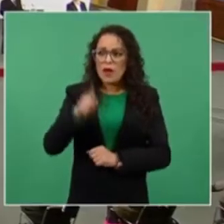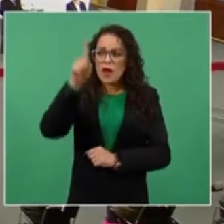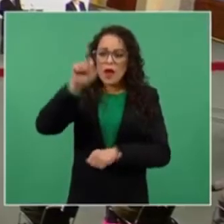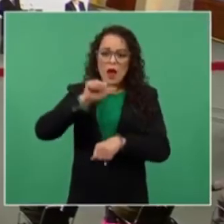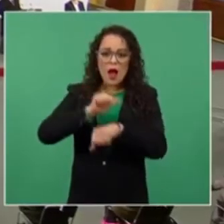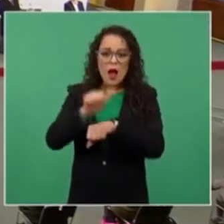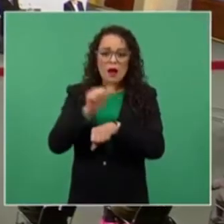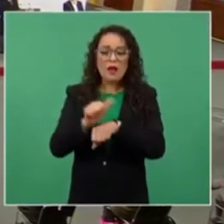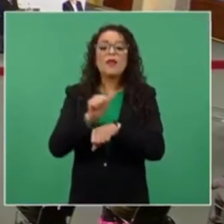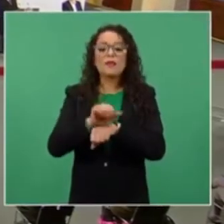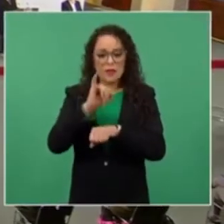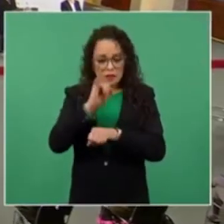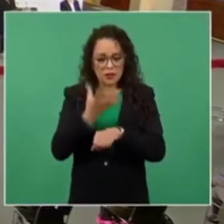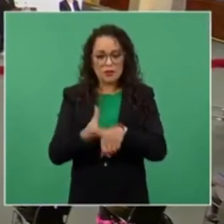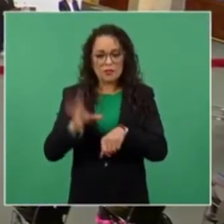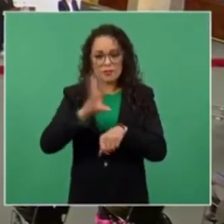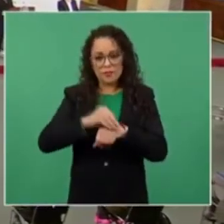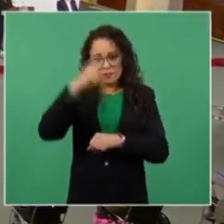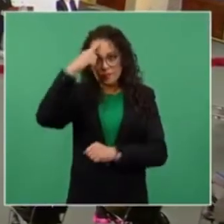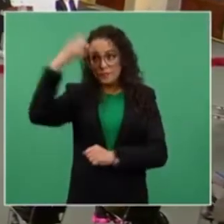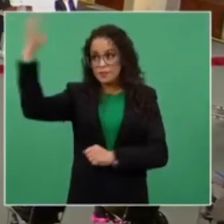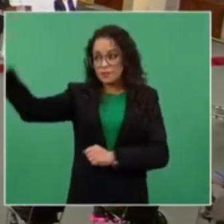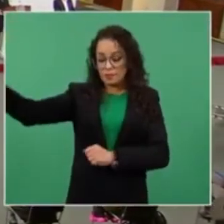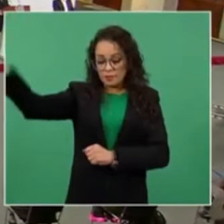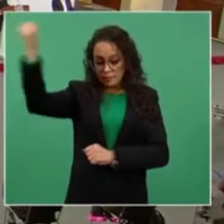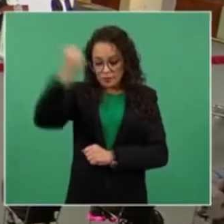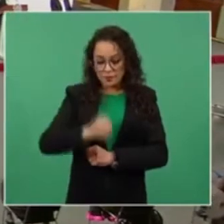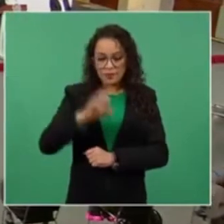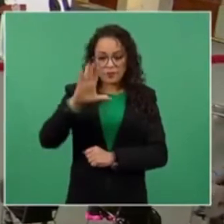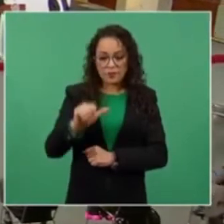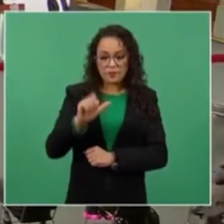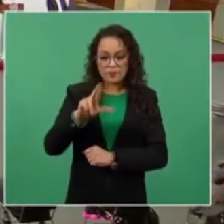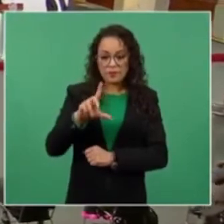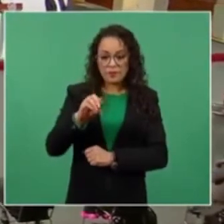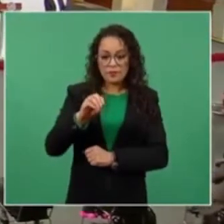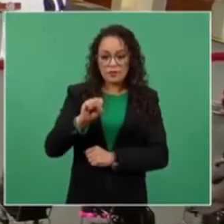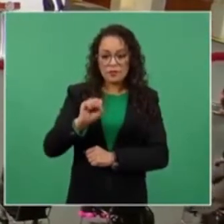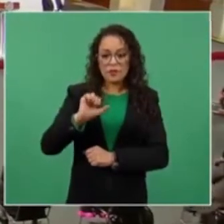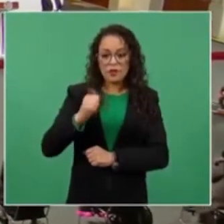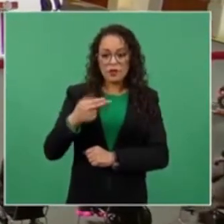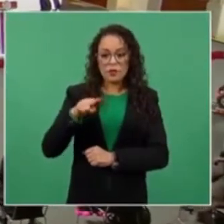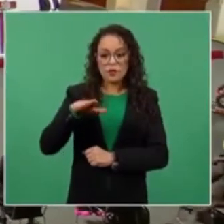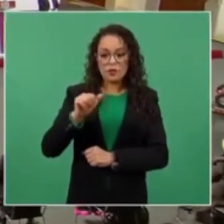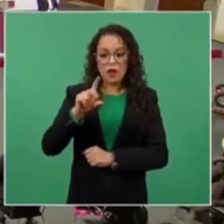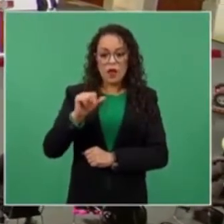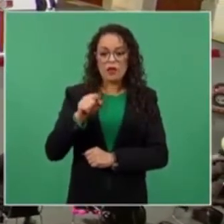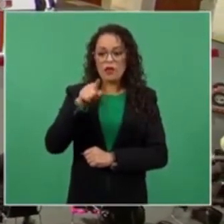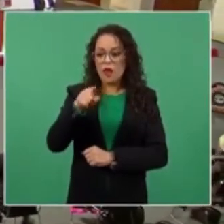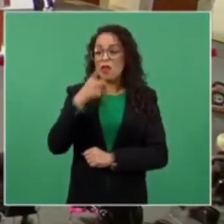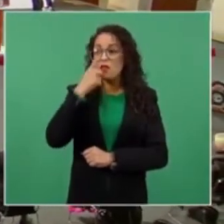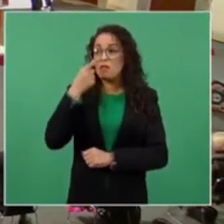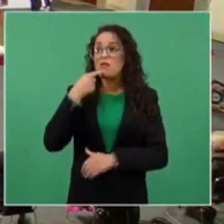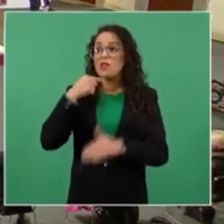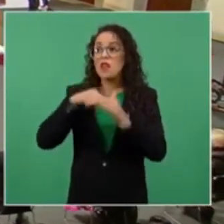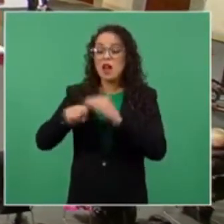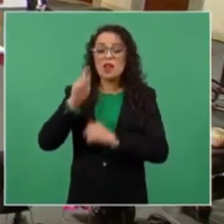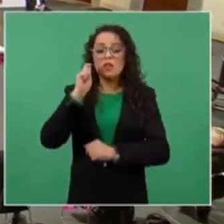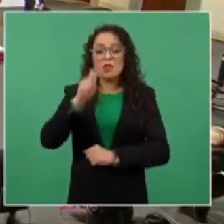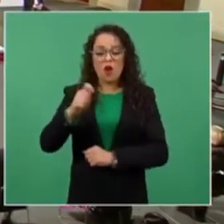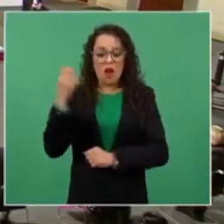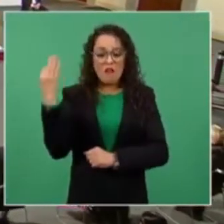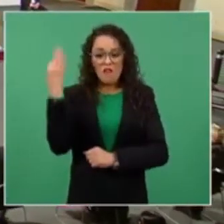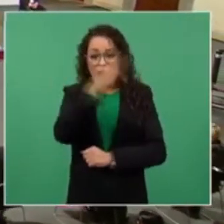extraditar a México a Carlos Ahumada quien es señalado por fraude genérico si es un proceso